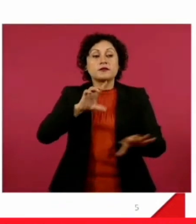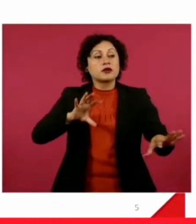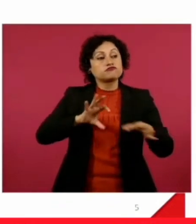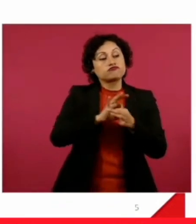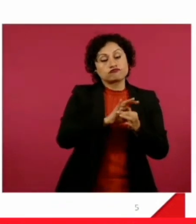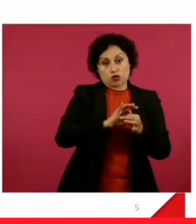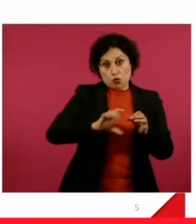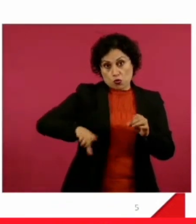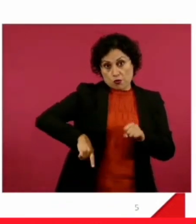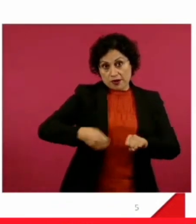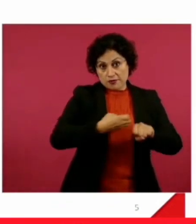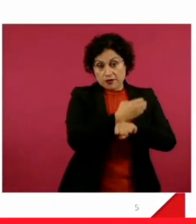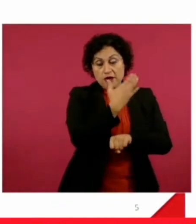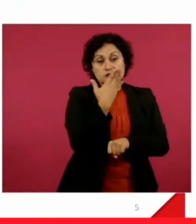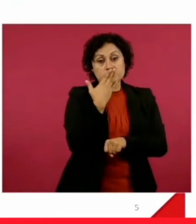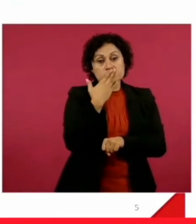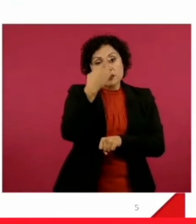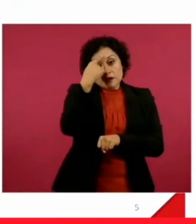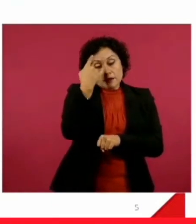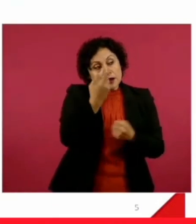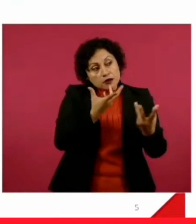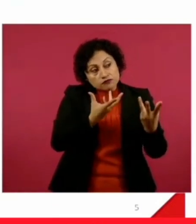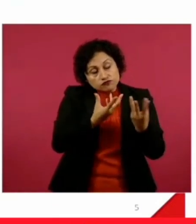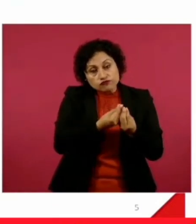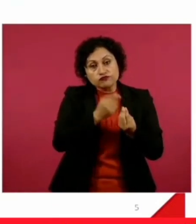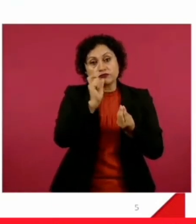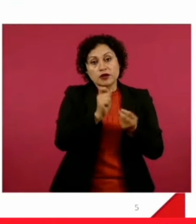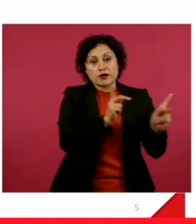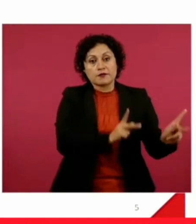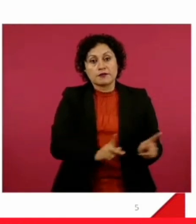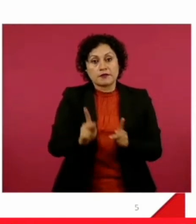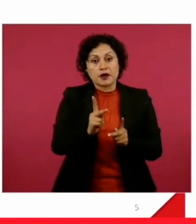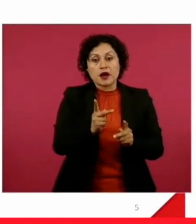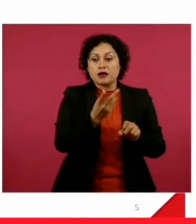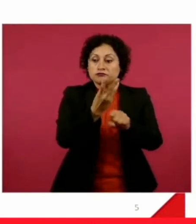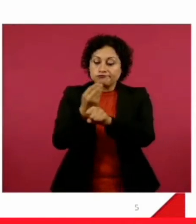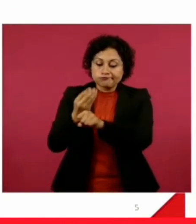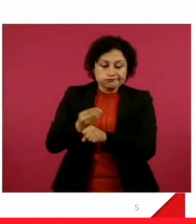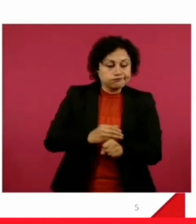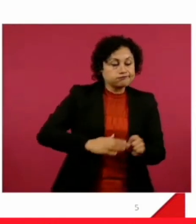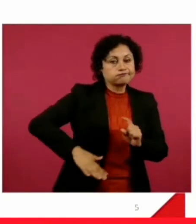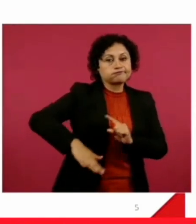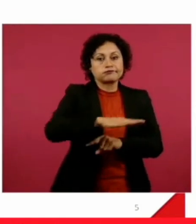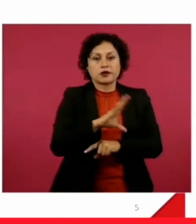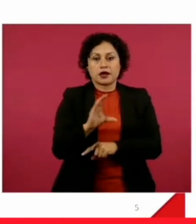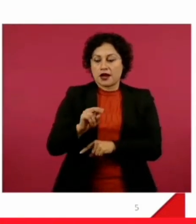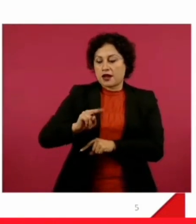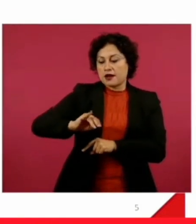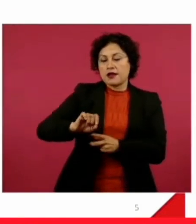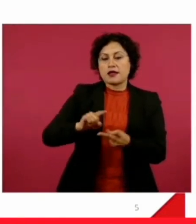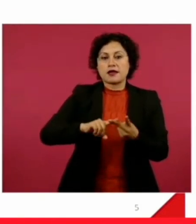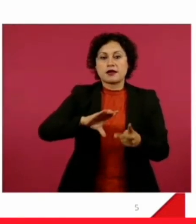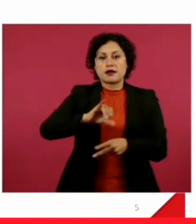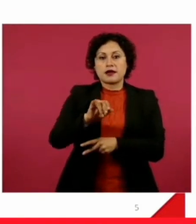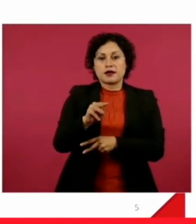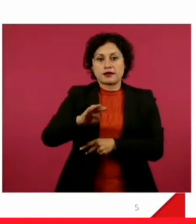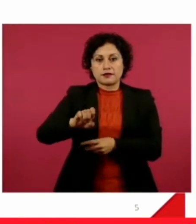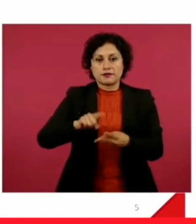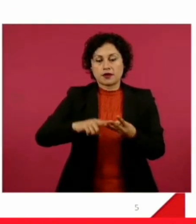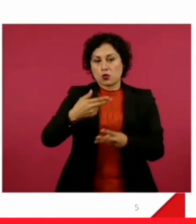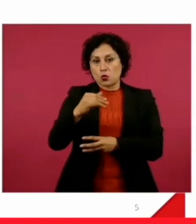actualizar o crear los planes de desarrollo urbano municipal en Cananea, Cajeme y Bacadehuachí.